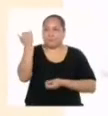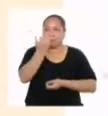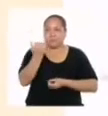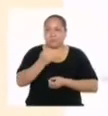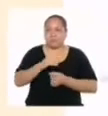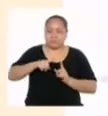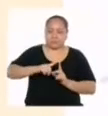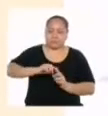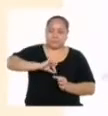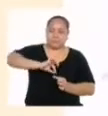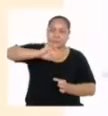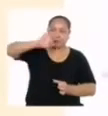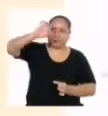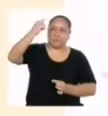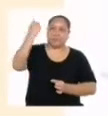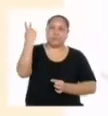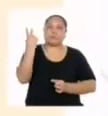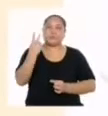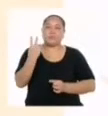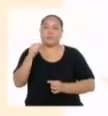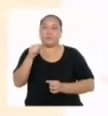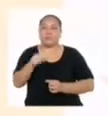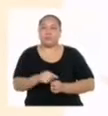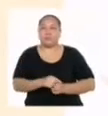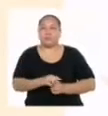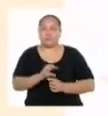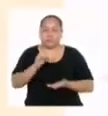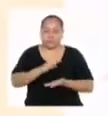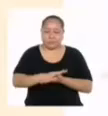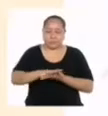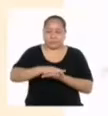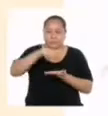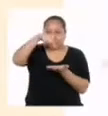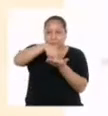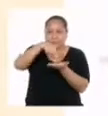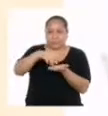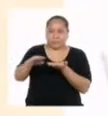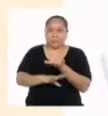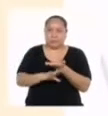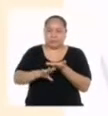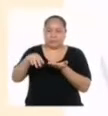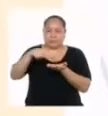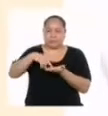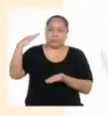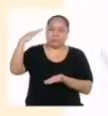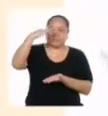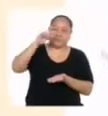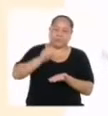dibujar esta línea verde que une un punto de la base inferior con otro punto de la base superior,